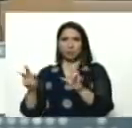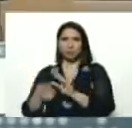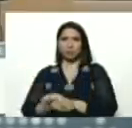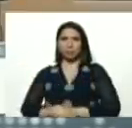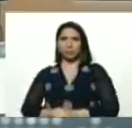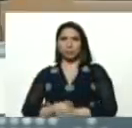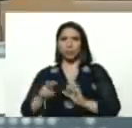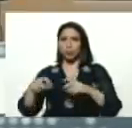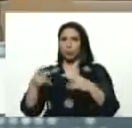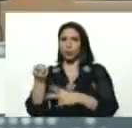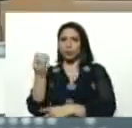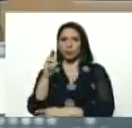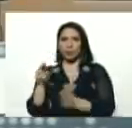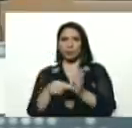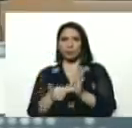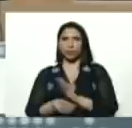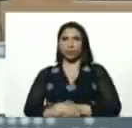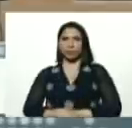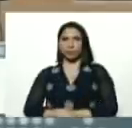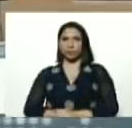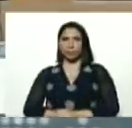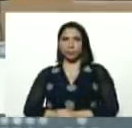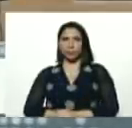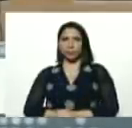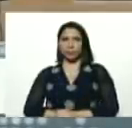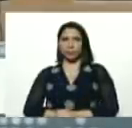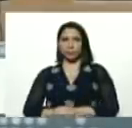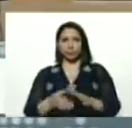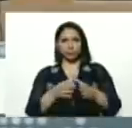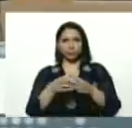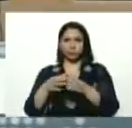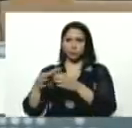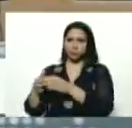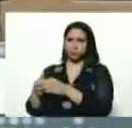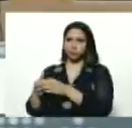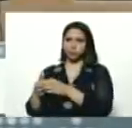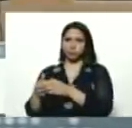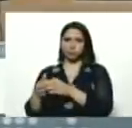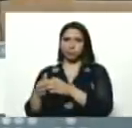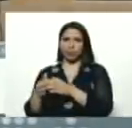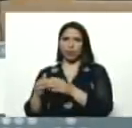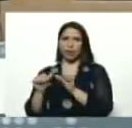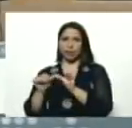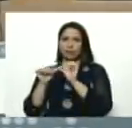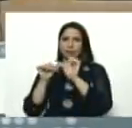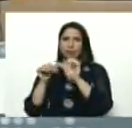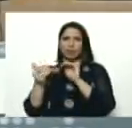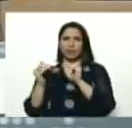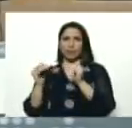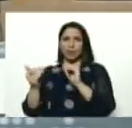una nueva asamblea nacional, que restablezca, la estabilidad, del poder legislativo,